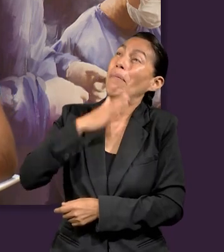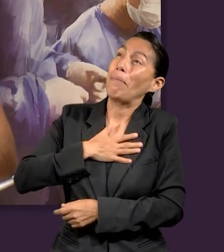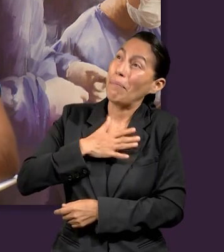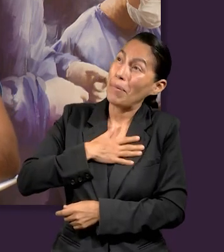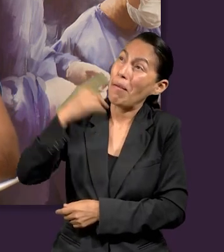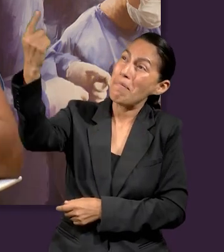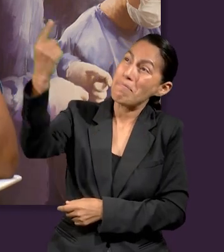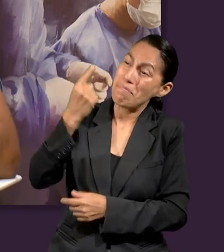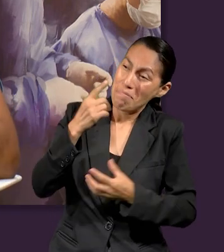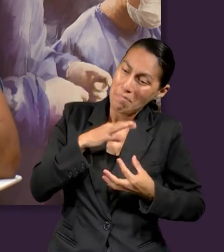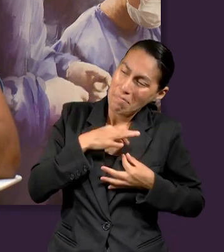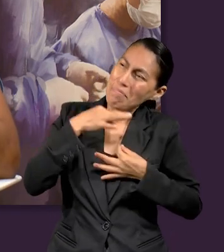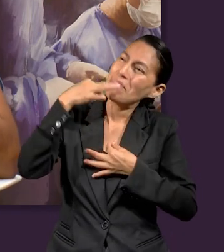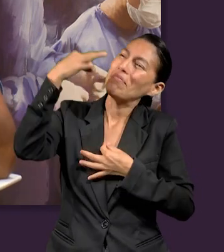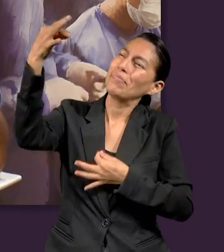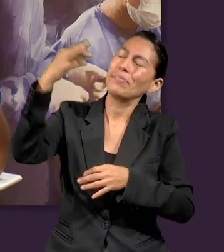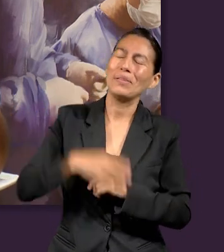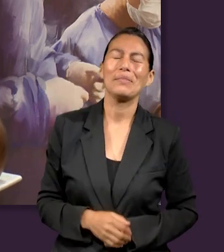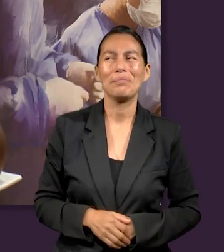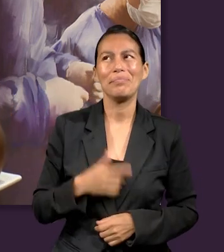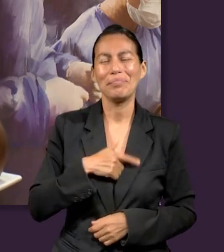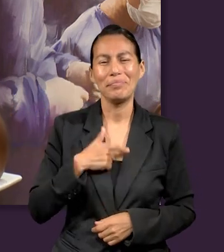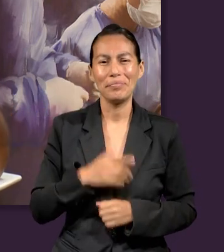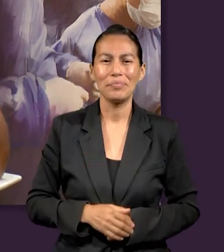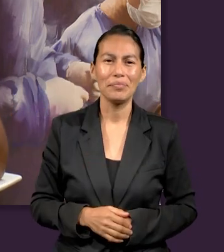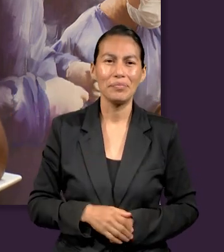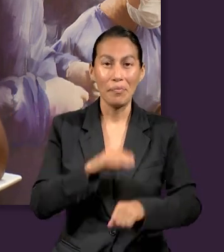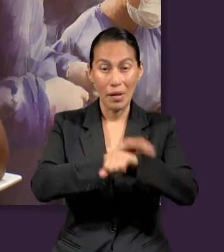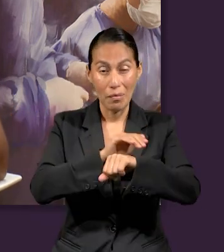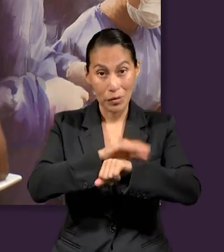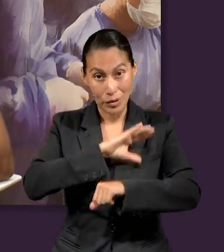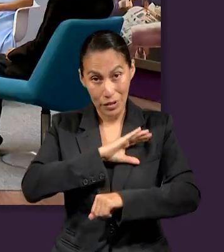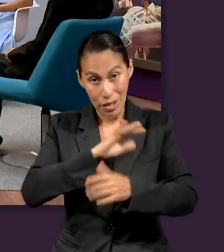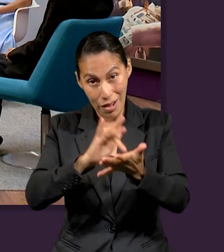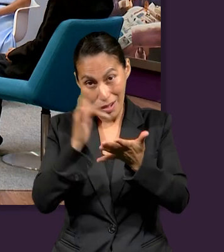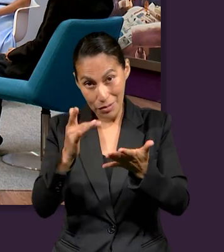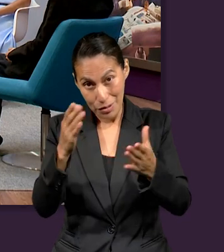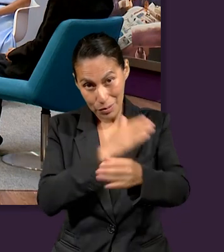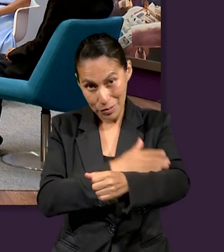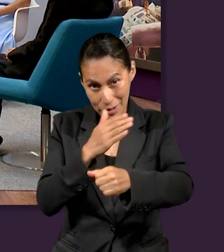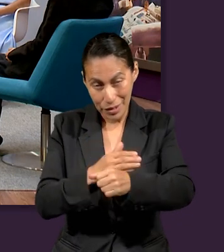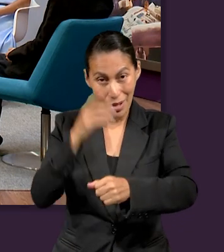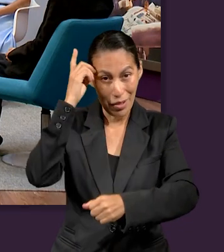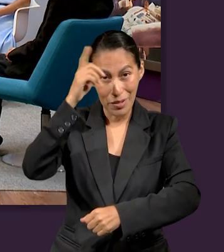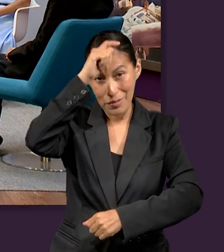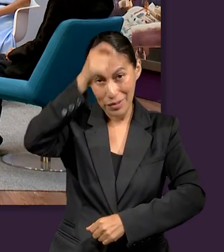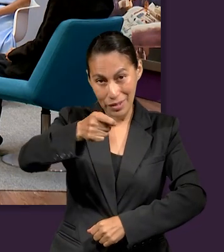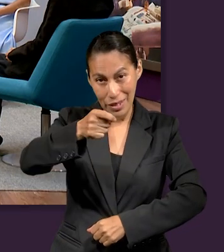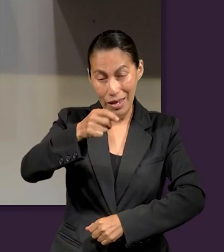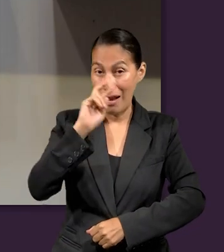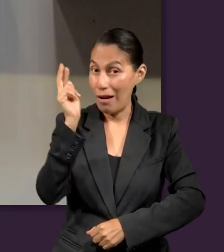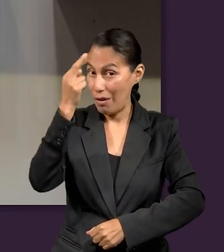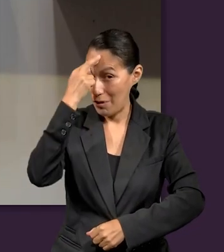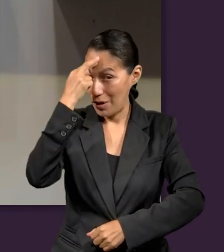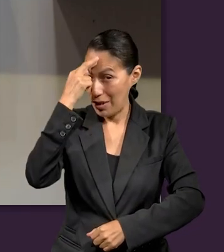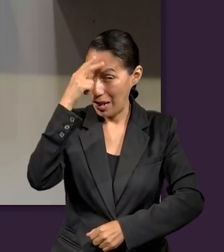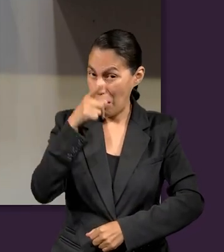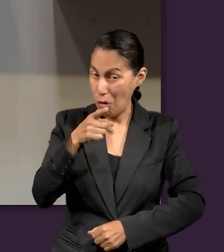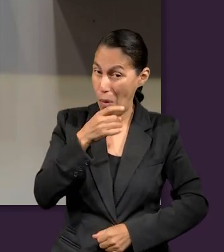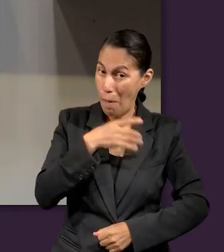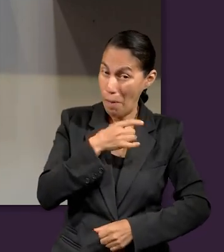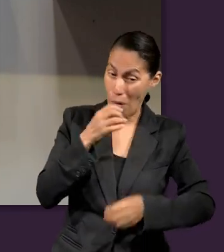existe. Y estoy feliz porque mi Padre viene por mí. Muy bien. Estimados amigos, les agradecemos mucho que